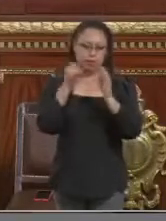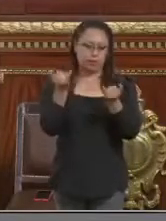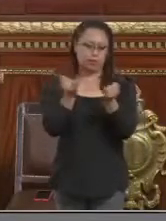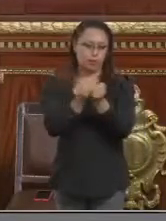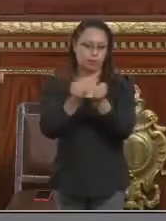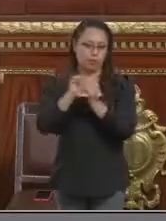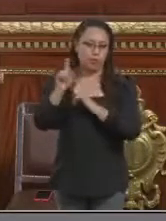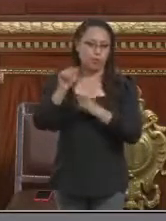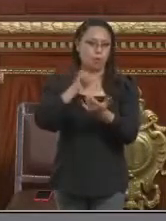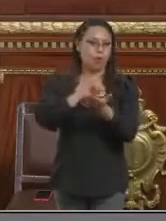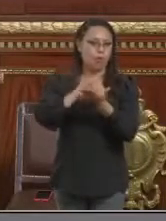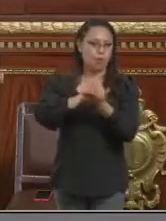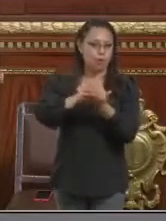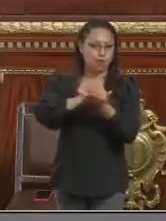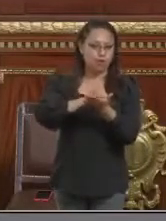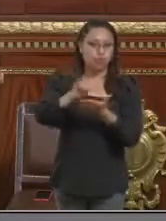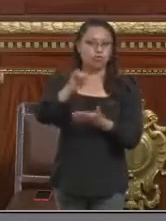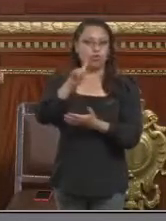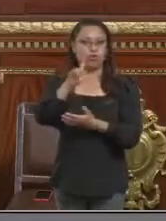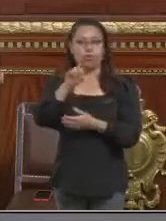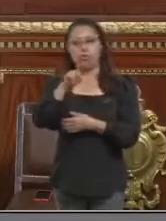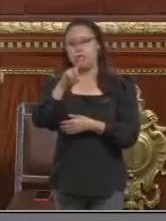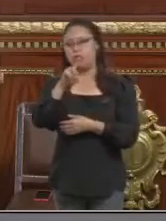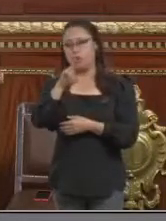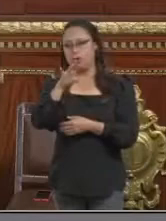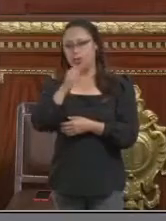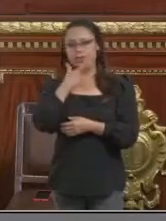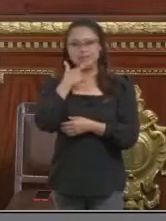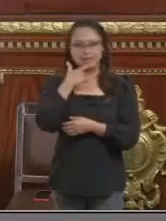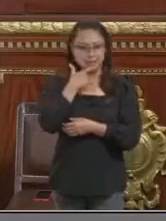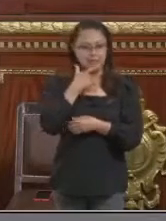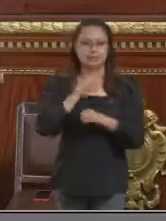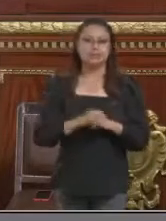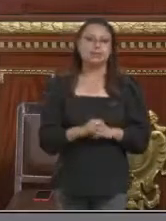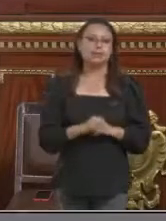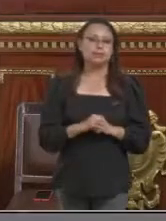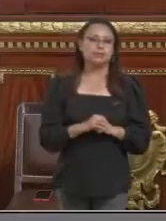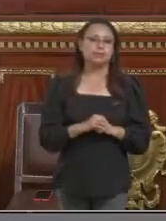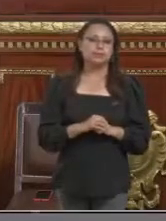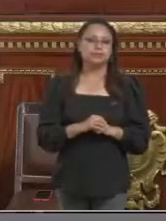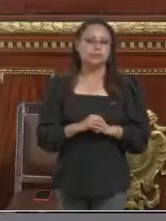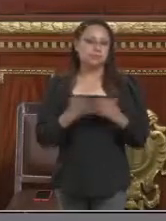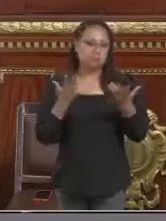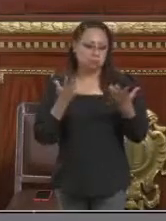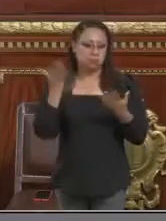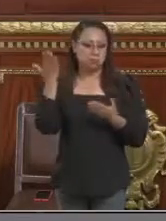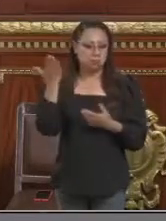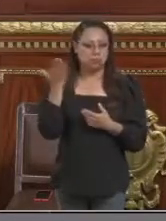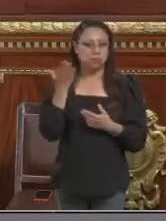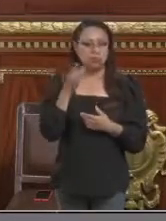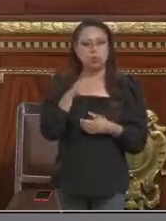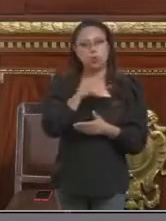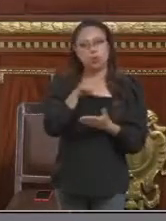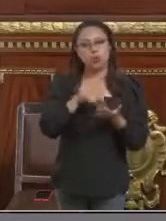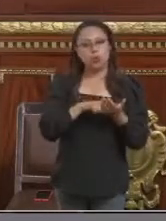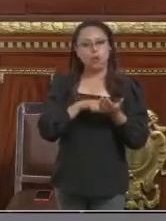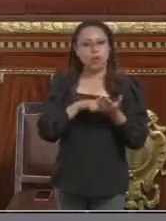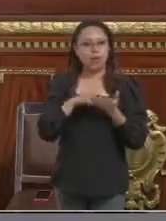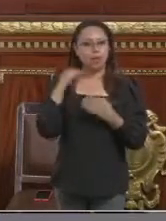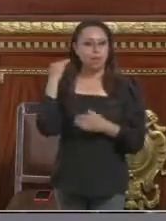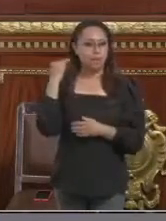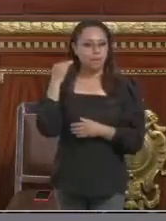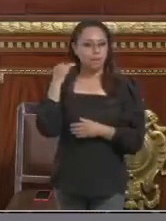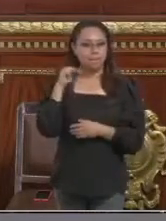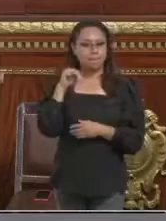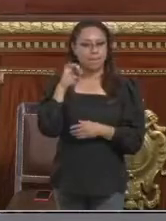como en Londres, como en muchas ciudades del mundo, en Mérida, gracias. Pues justamente lo que hace es